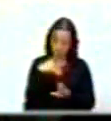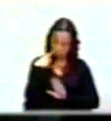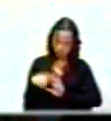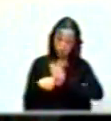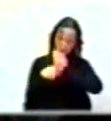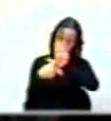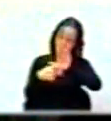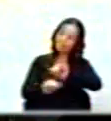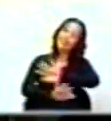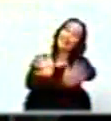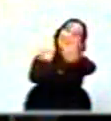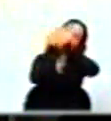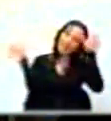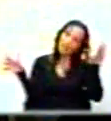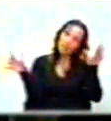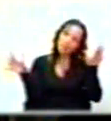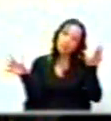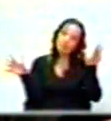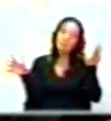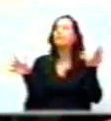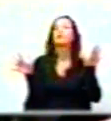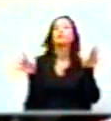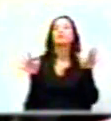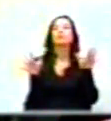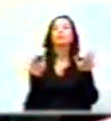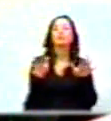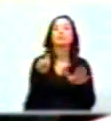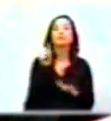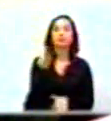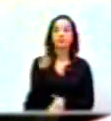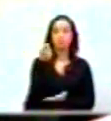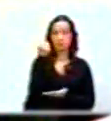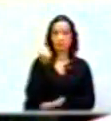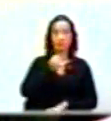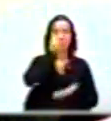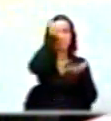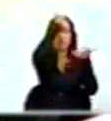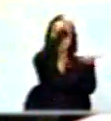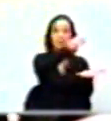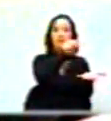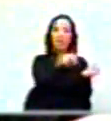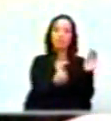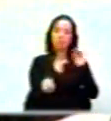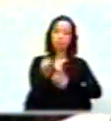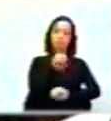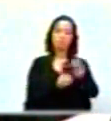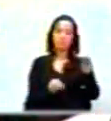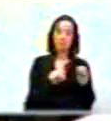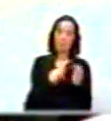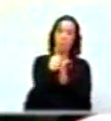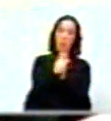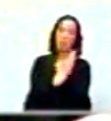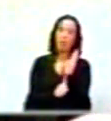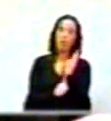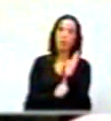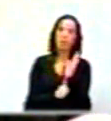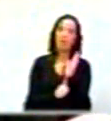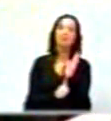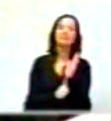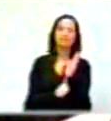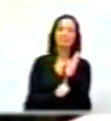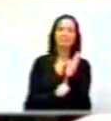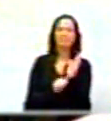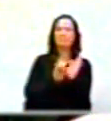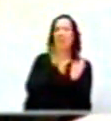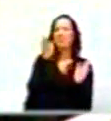clara de que la entrega de estos recursos, el diseño de este programa, tuvo claramente